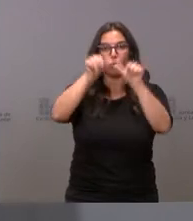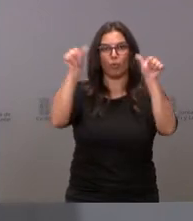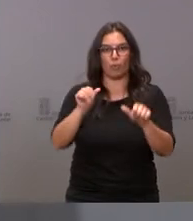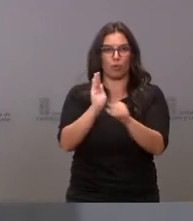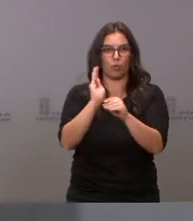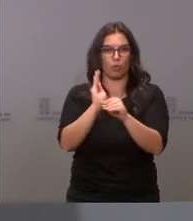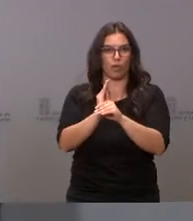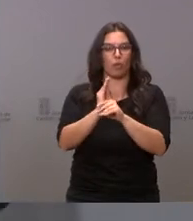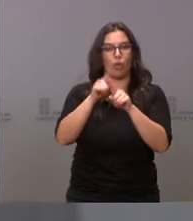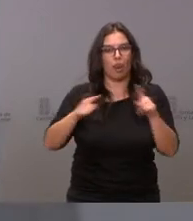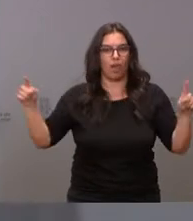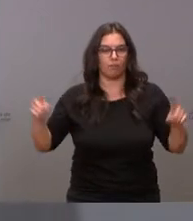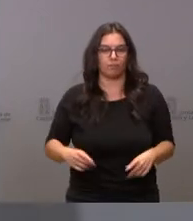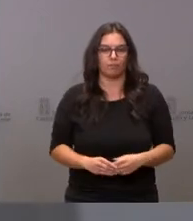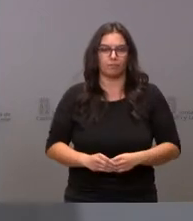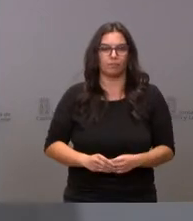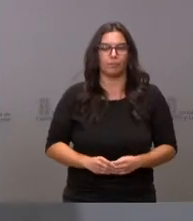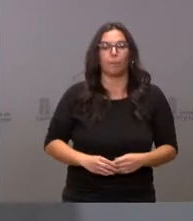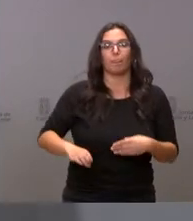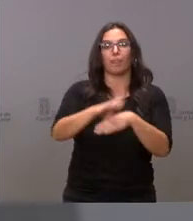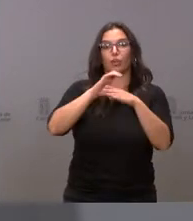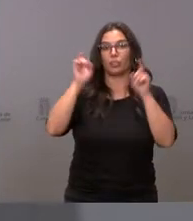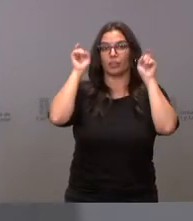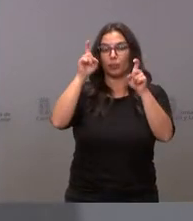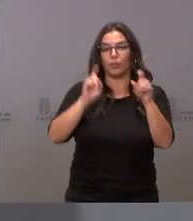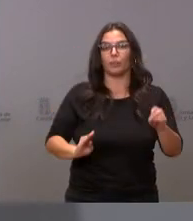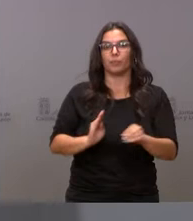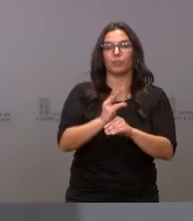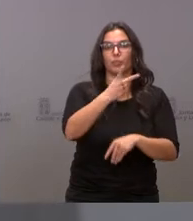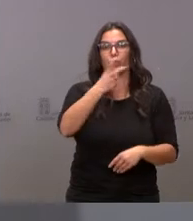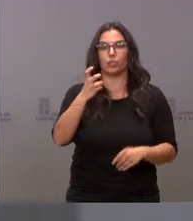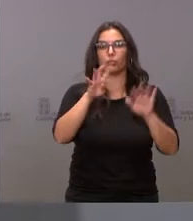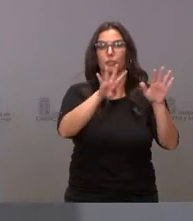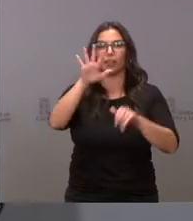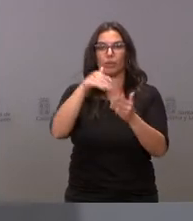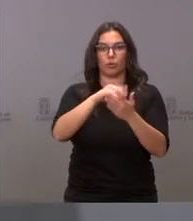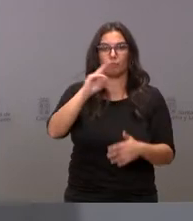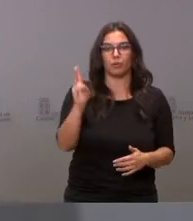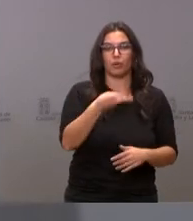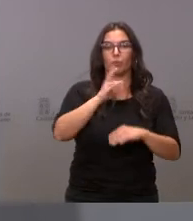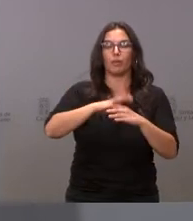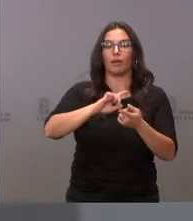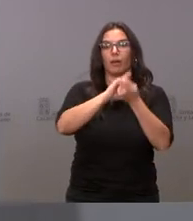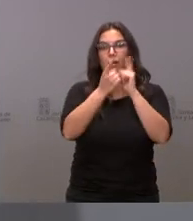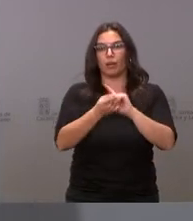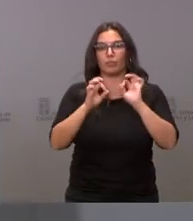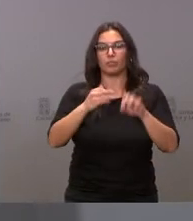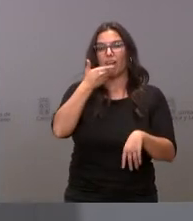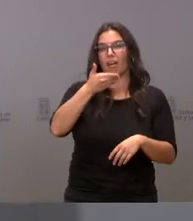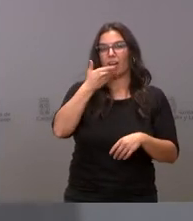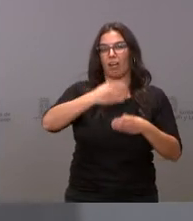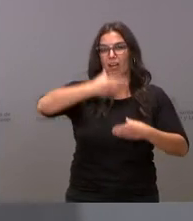cuidados de larga duración. La Consejería de Educación invierte 295.000 euros en el cambio de la caldera